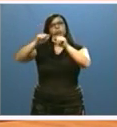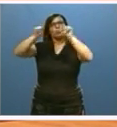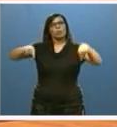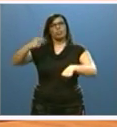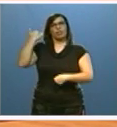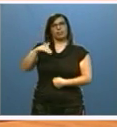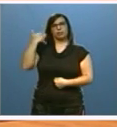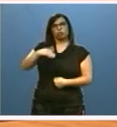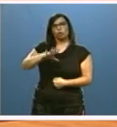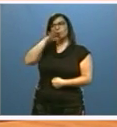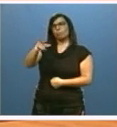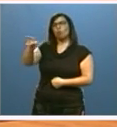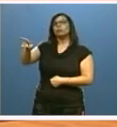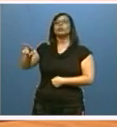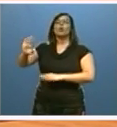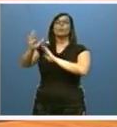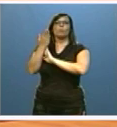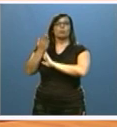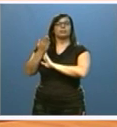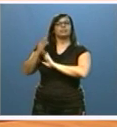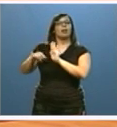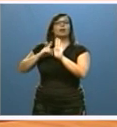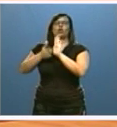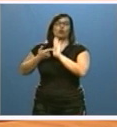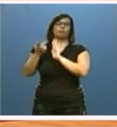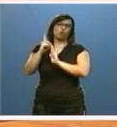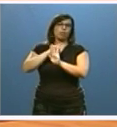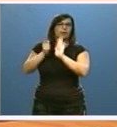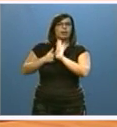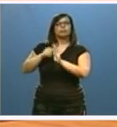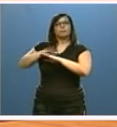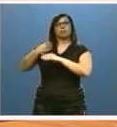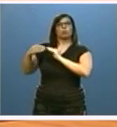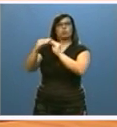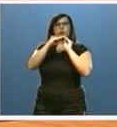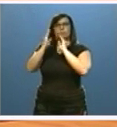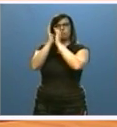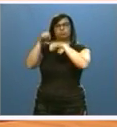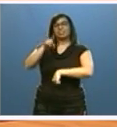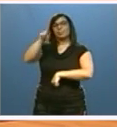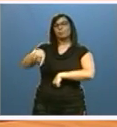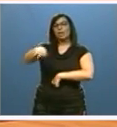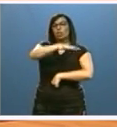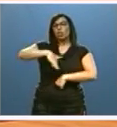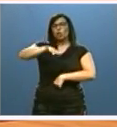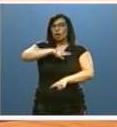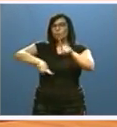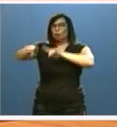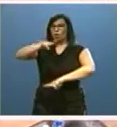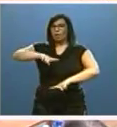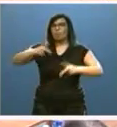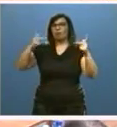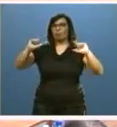en respuesta a una PNL aprobada por unanimidad, así como del previsto programa de dinamización para las zonas con desafíos demográficos,